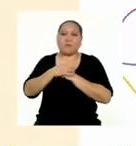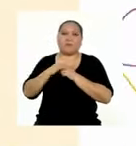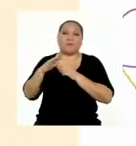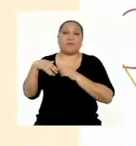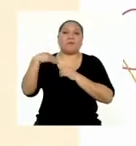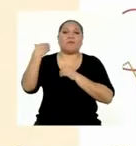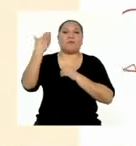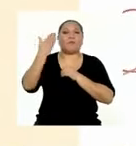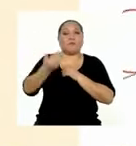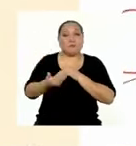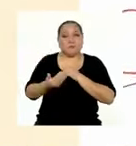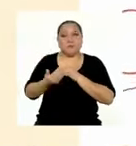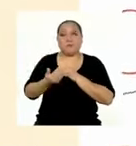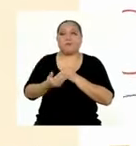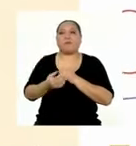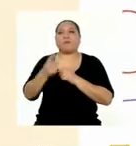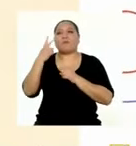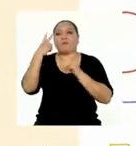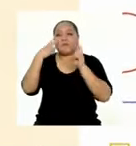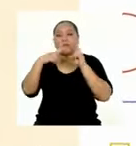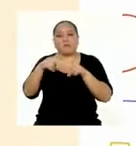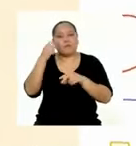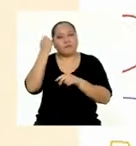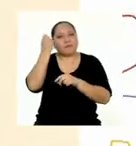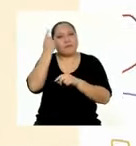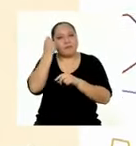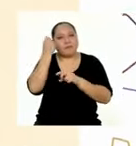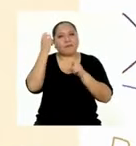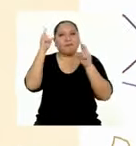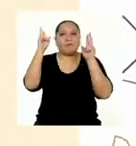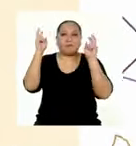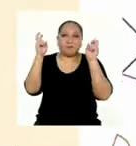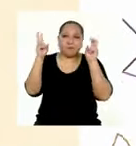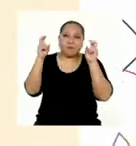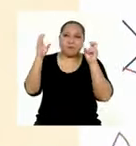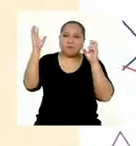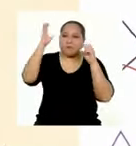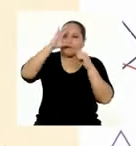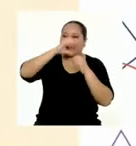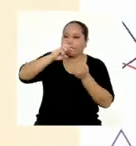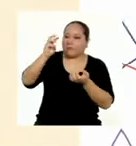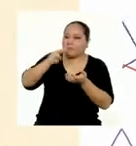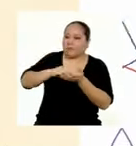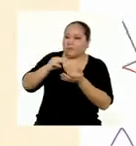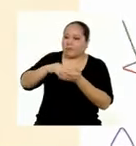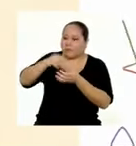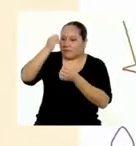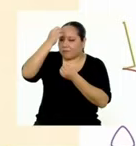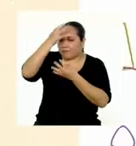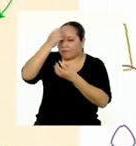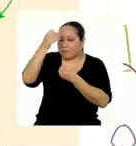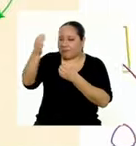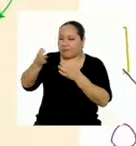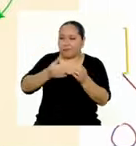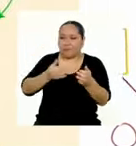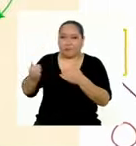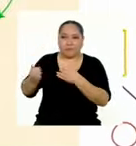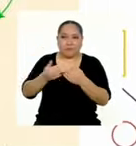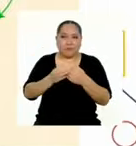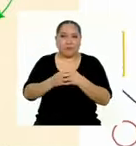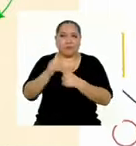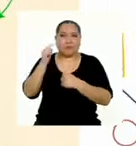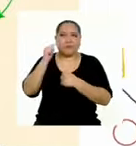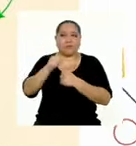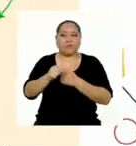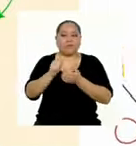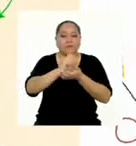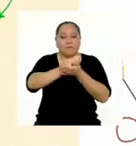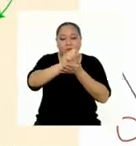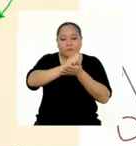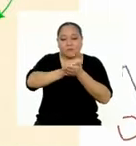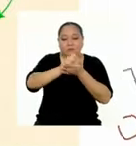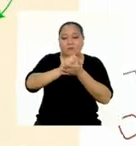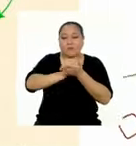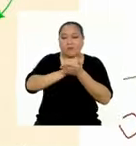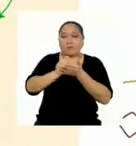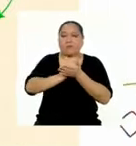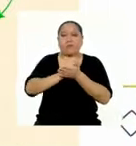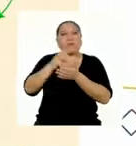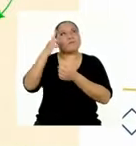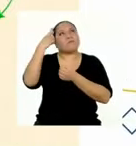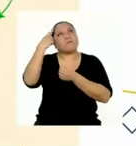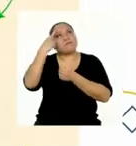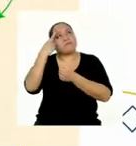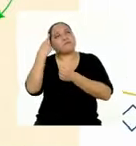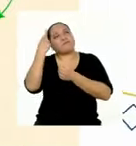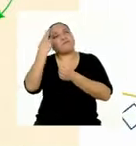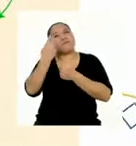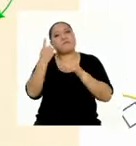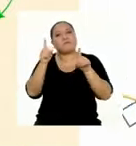Luego, nos aseguramos de que comprendimos el tema y buscamos más información. Allí tenemos nuestros apuntes, ejercicios